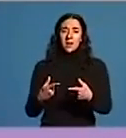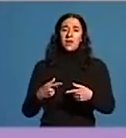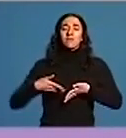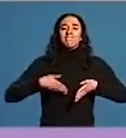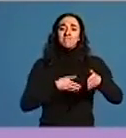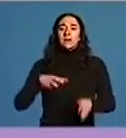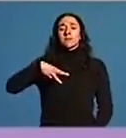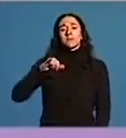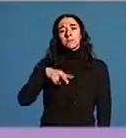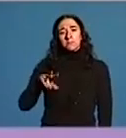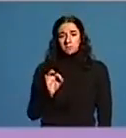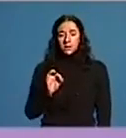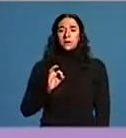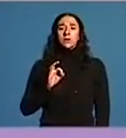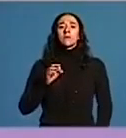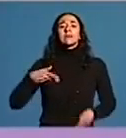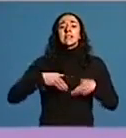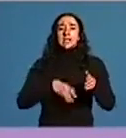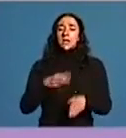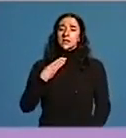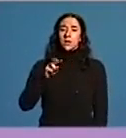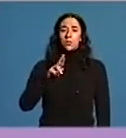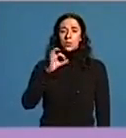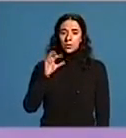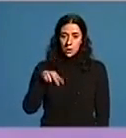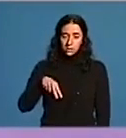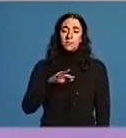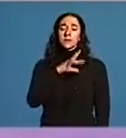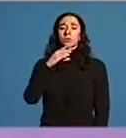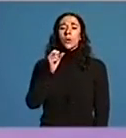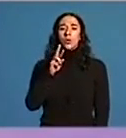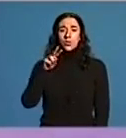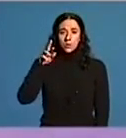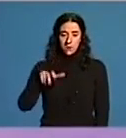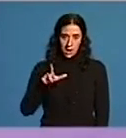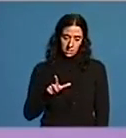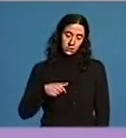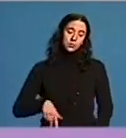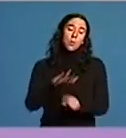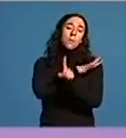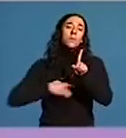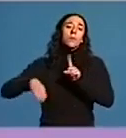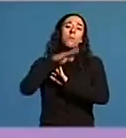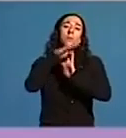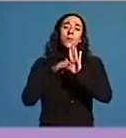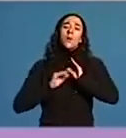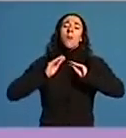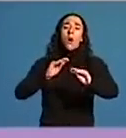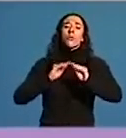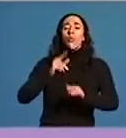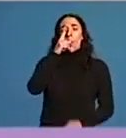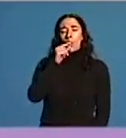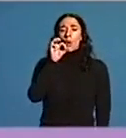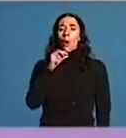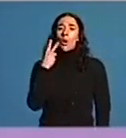terras do miño e o oscos, terras de burón e no courel. A actuación en marcas en o programa medioambiental europeo Lugo Dous está dotada